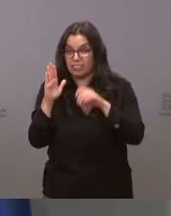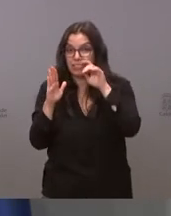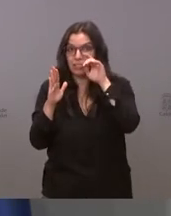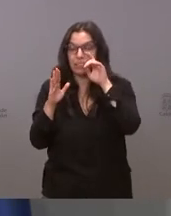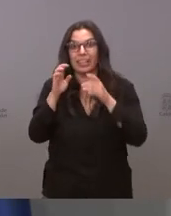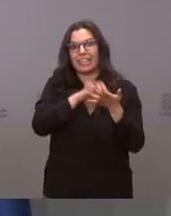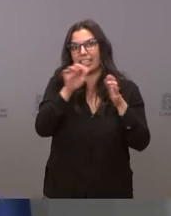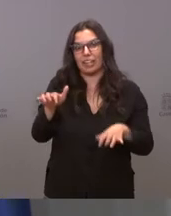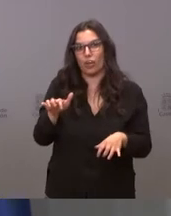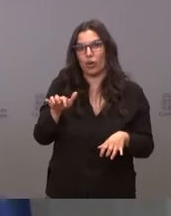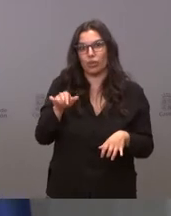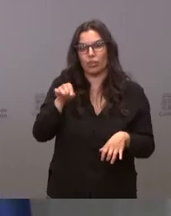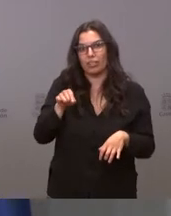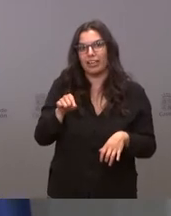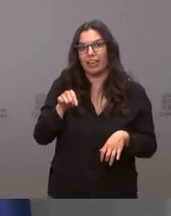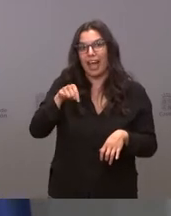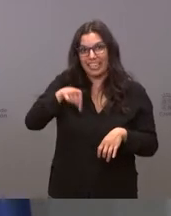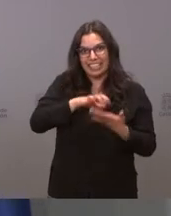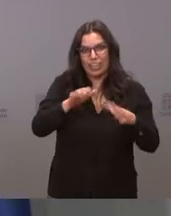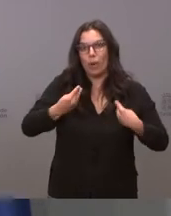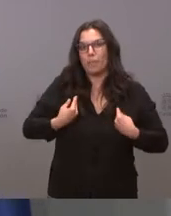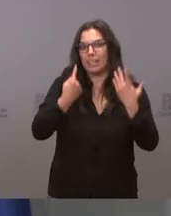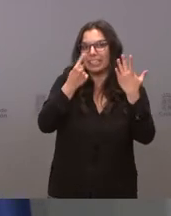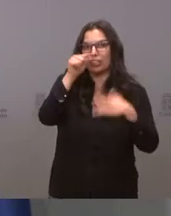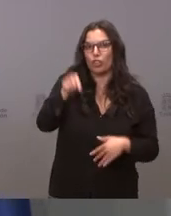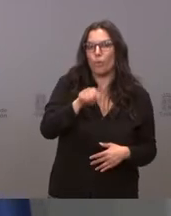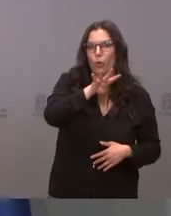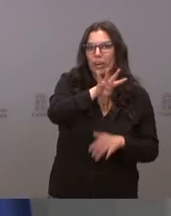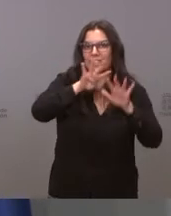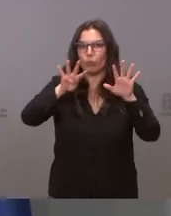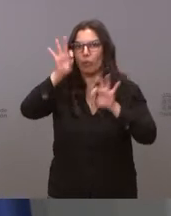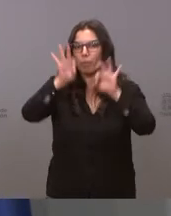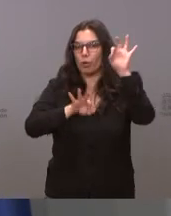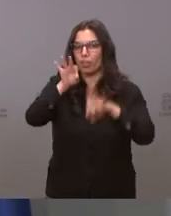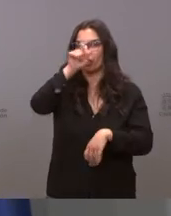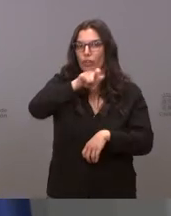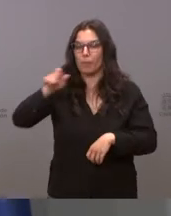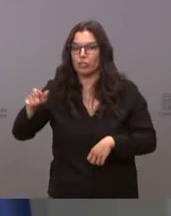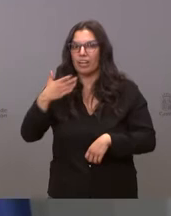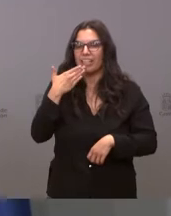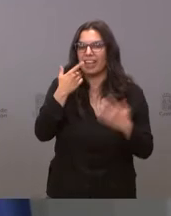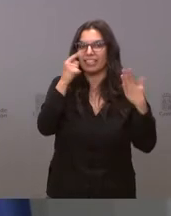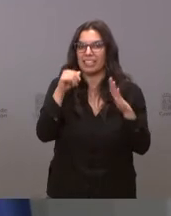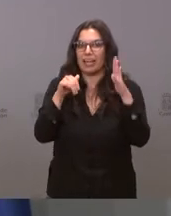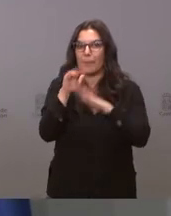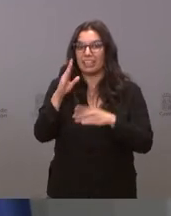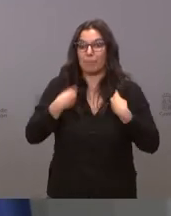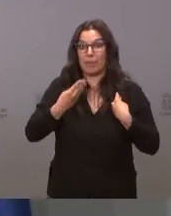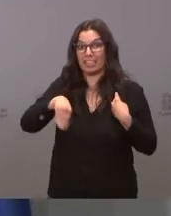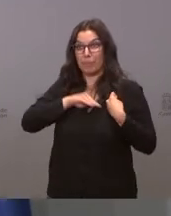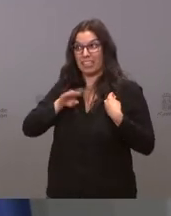Castilla y León reúne el 6,49% de la población mayor de 60 años